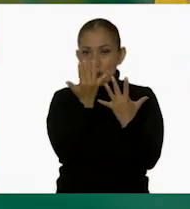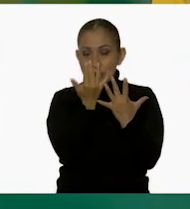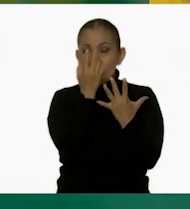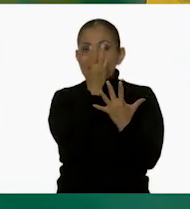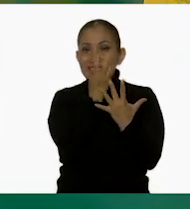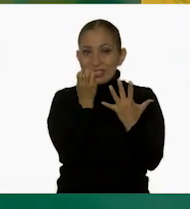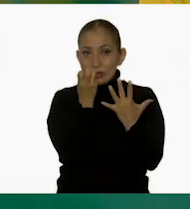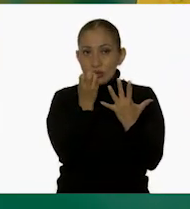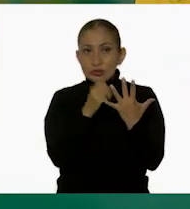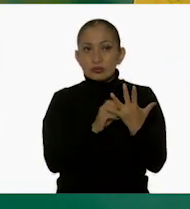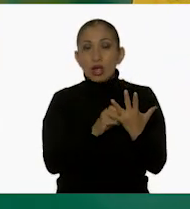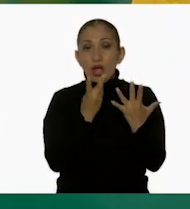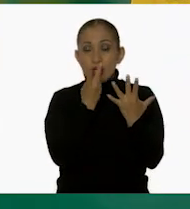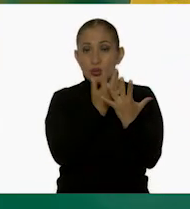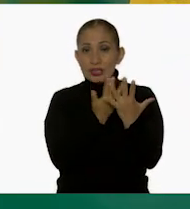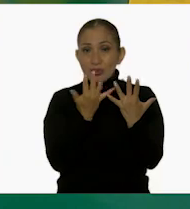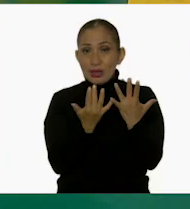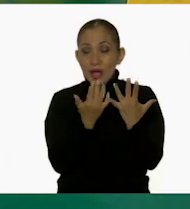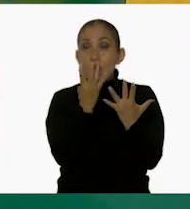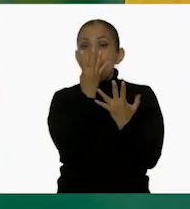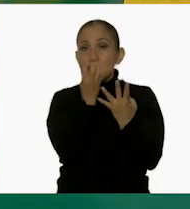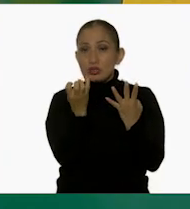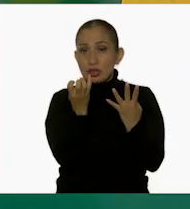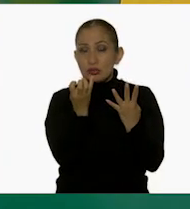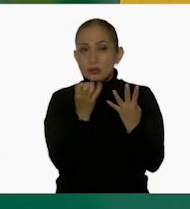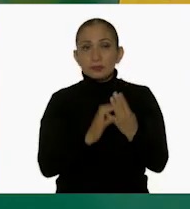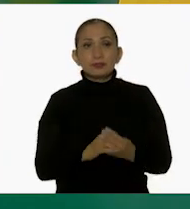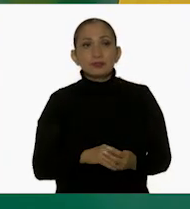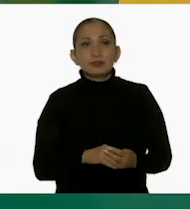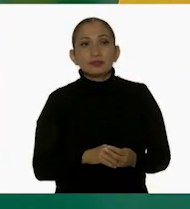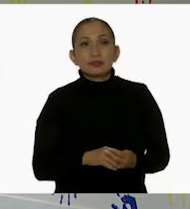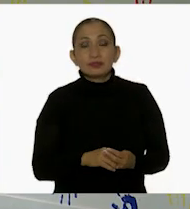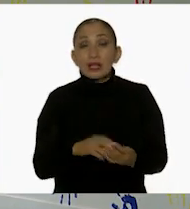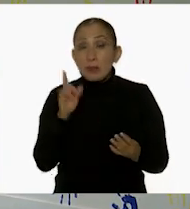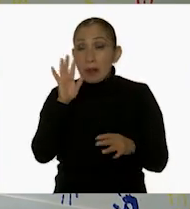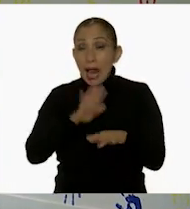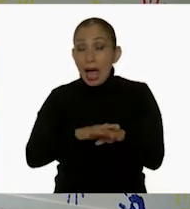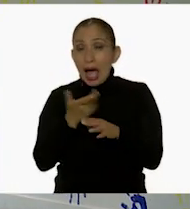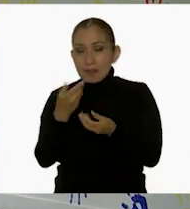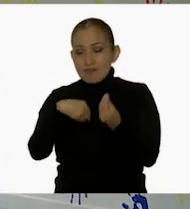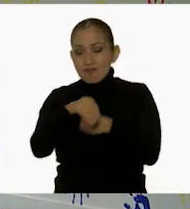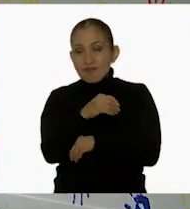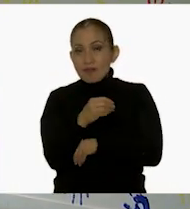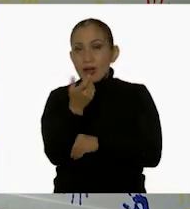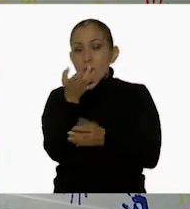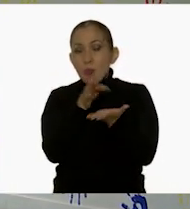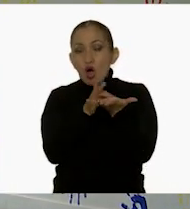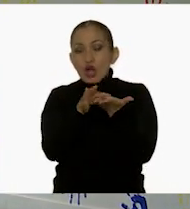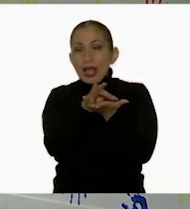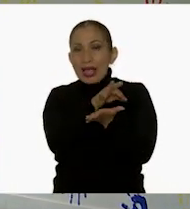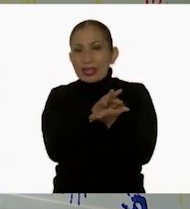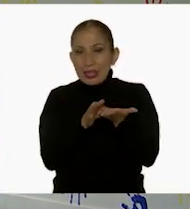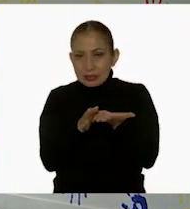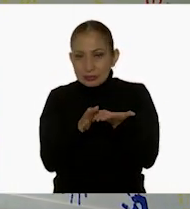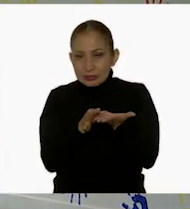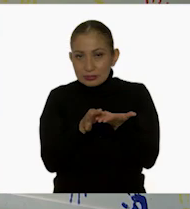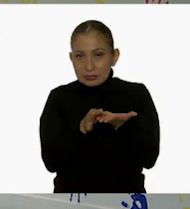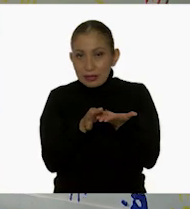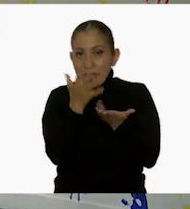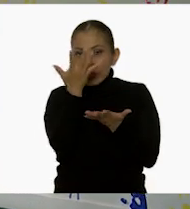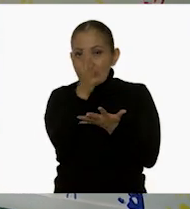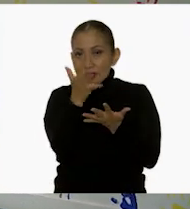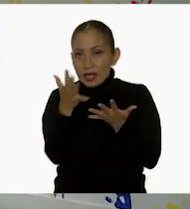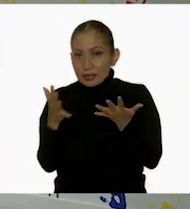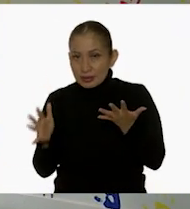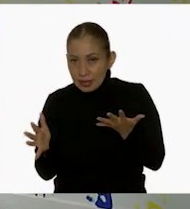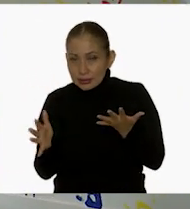y 400. Muy bien. Y para que puedas tener cambio, te voy a dar moneditas de 10